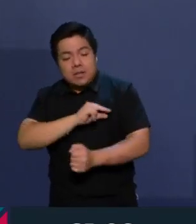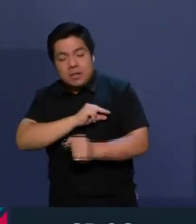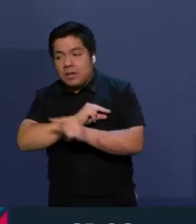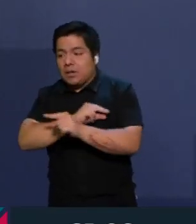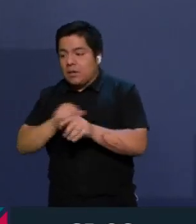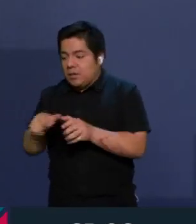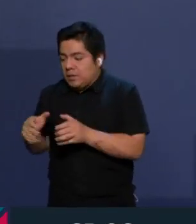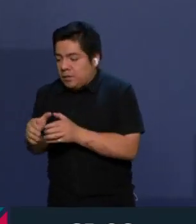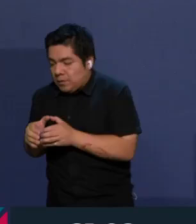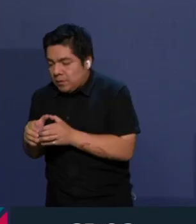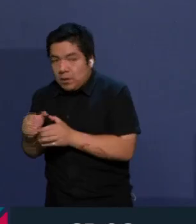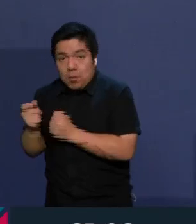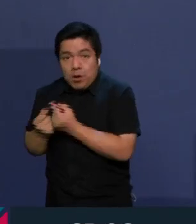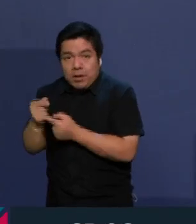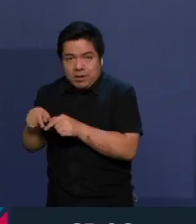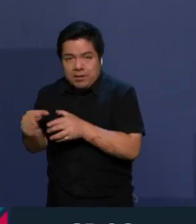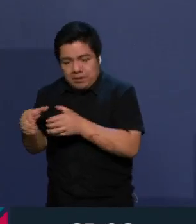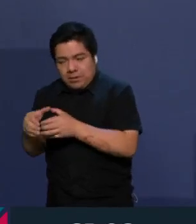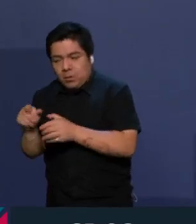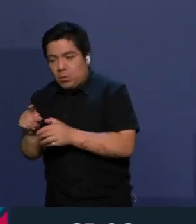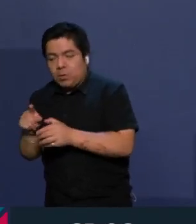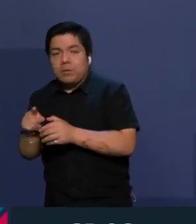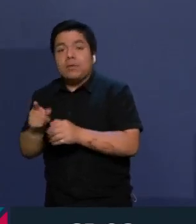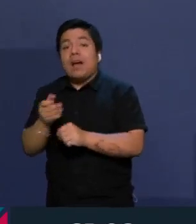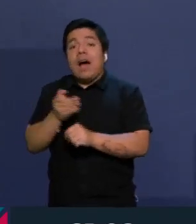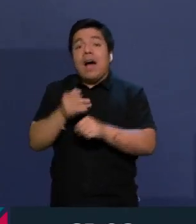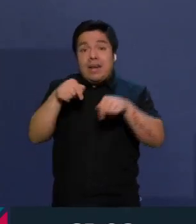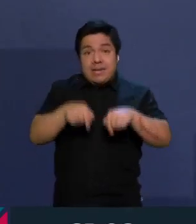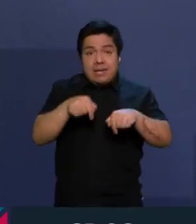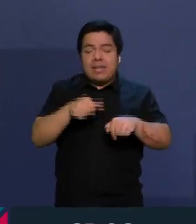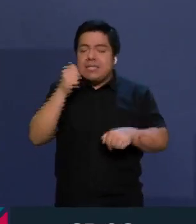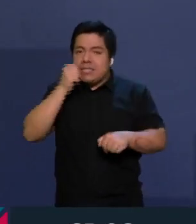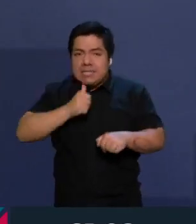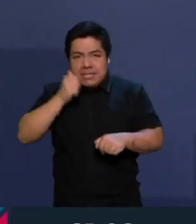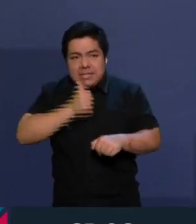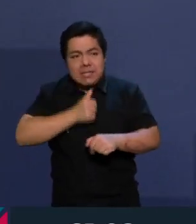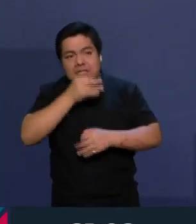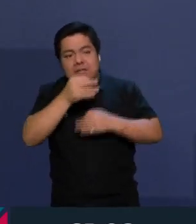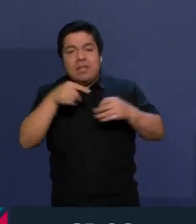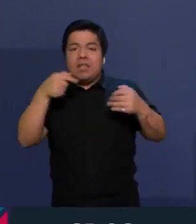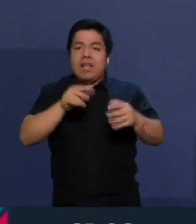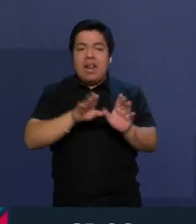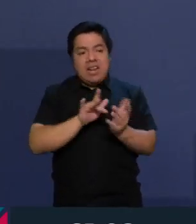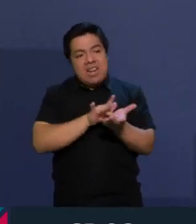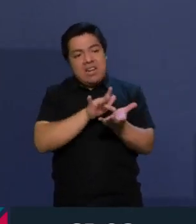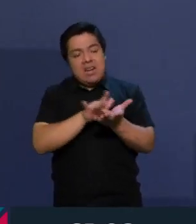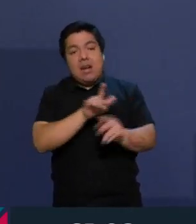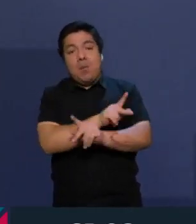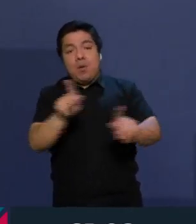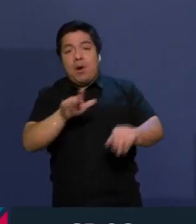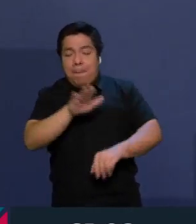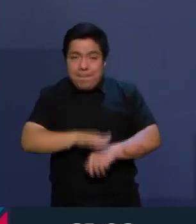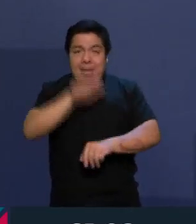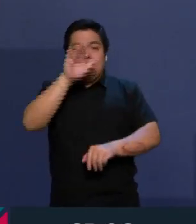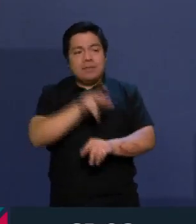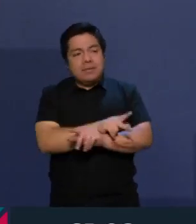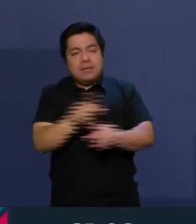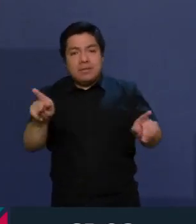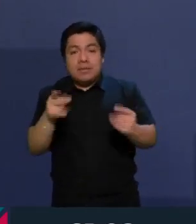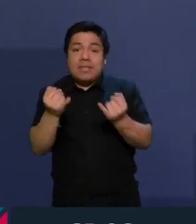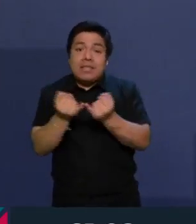beneficio de sólo unos cuantos. En este espacio siempre seremos partidarios de lo público, de que eso sea cada vez más público y que beneficie